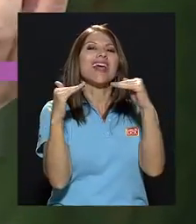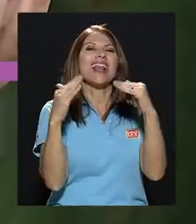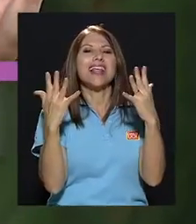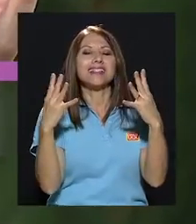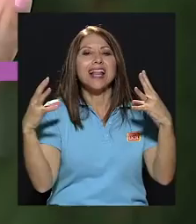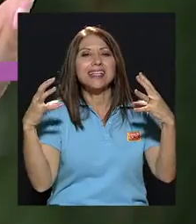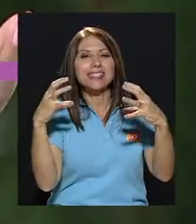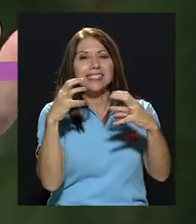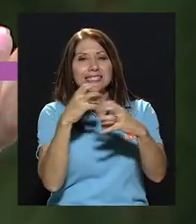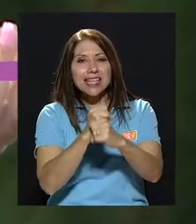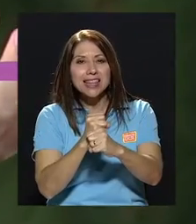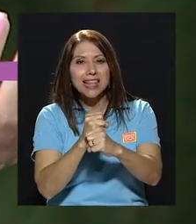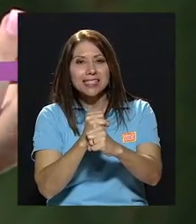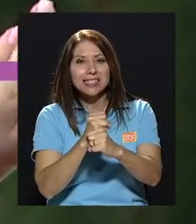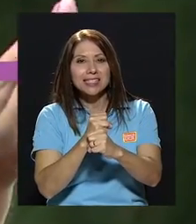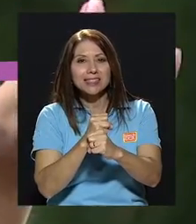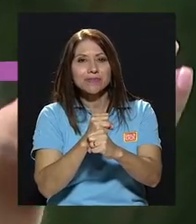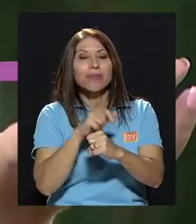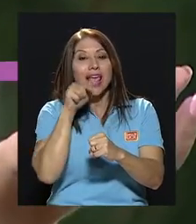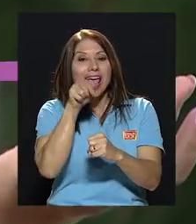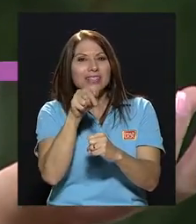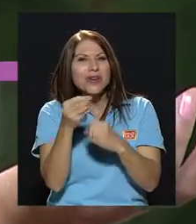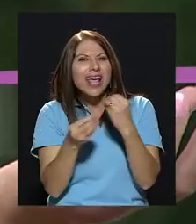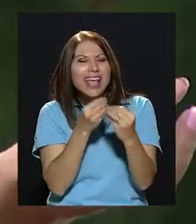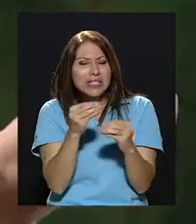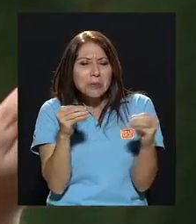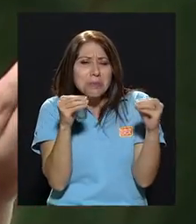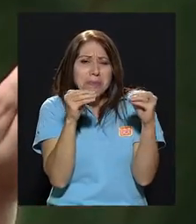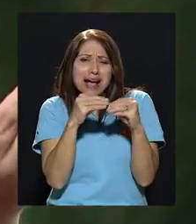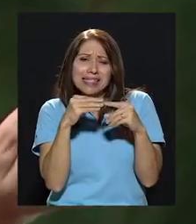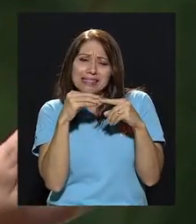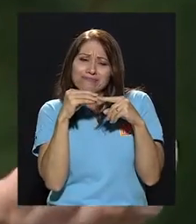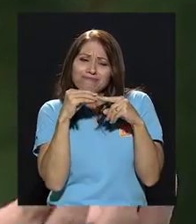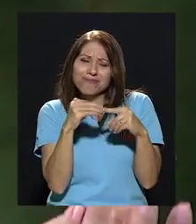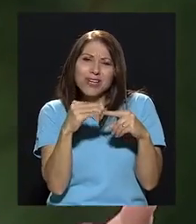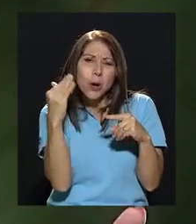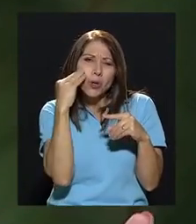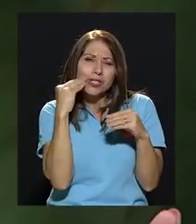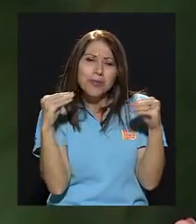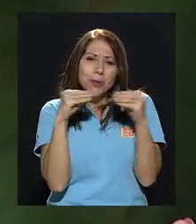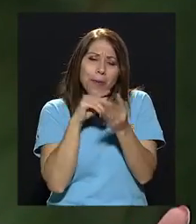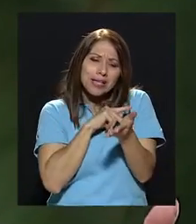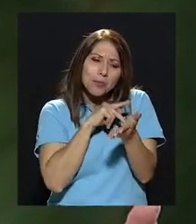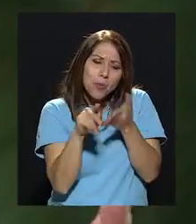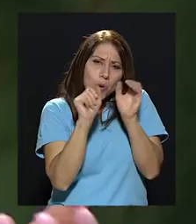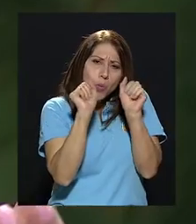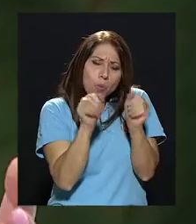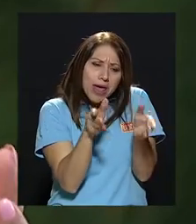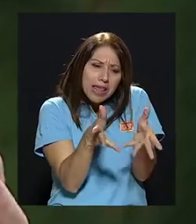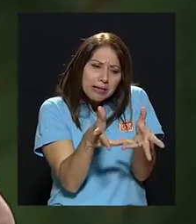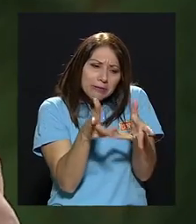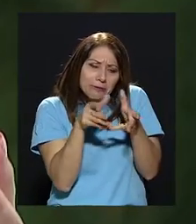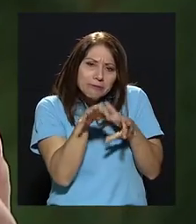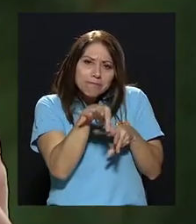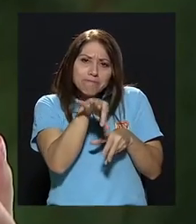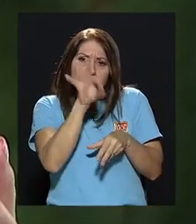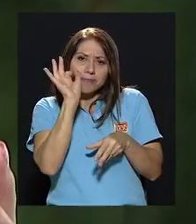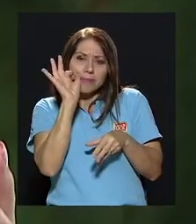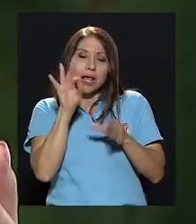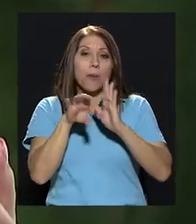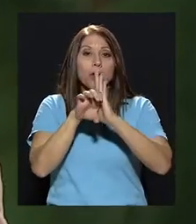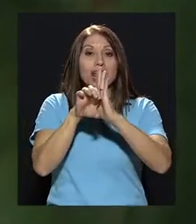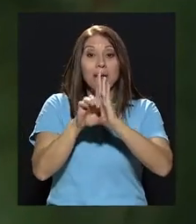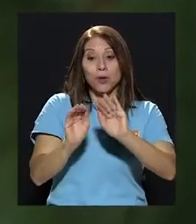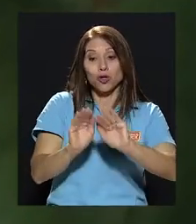abstraer, sacar lo fundamental, el conocimiento más puro. Entonces los